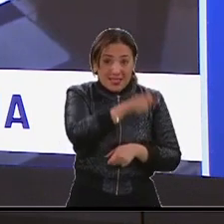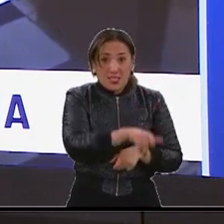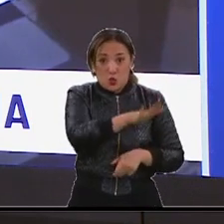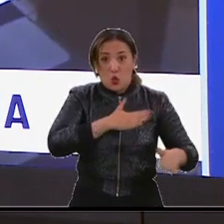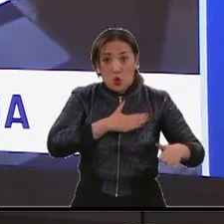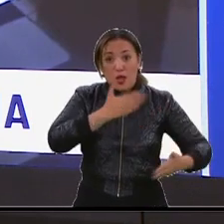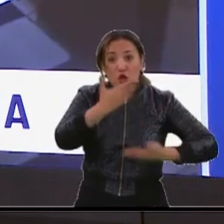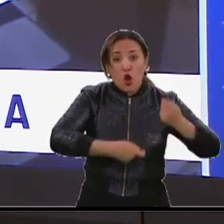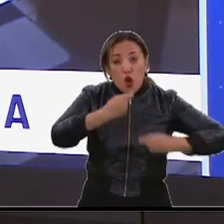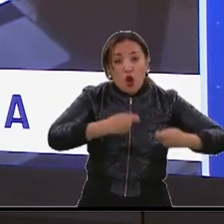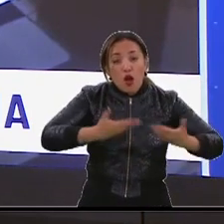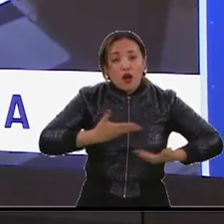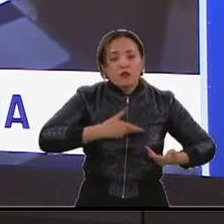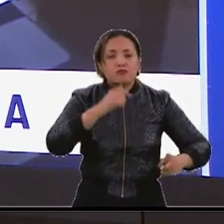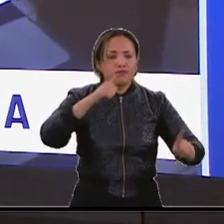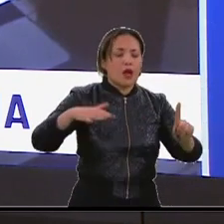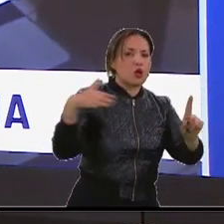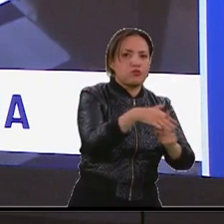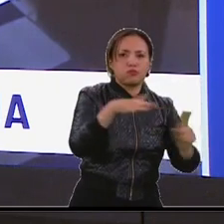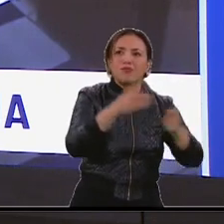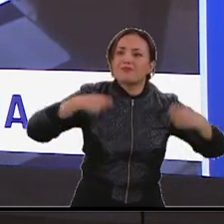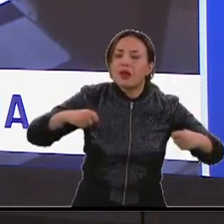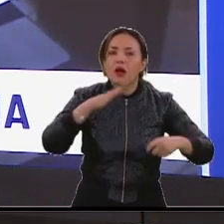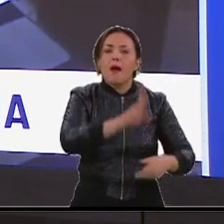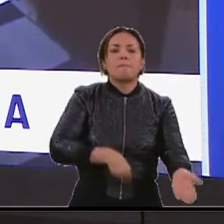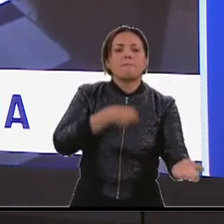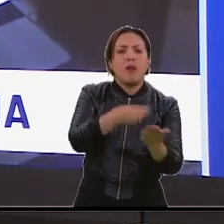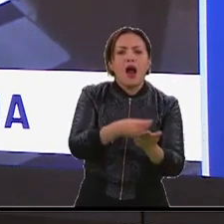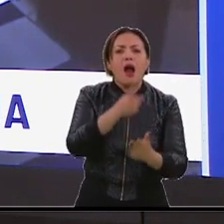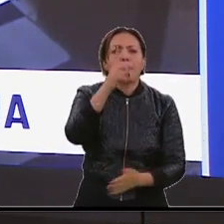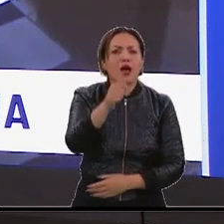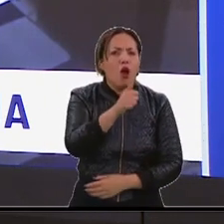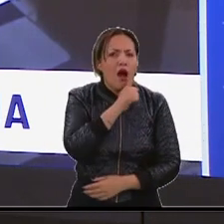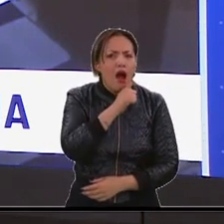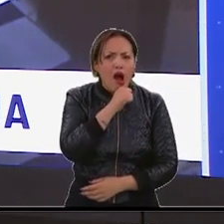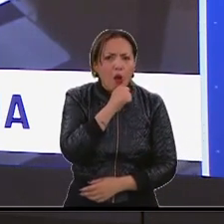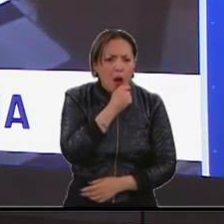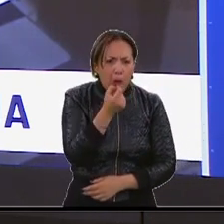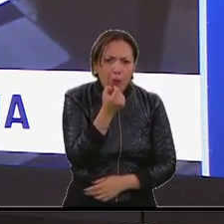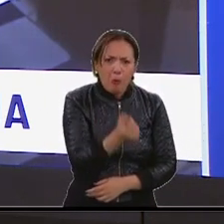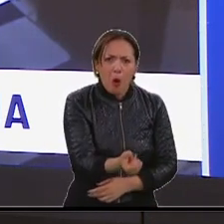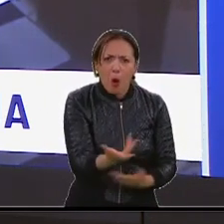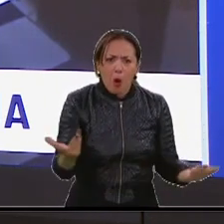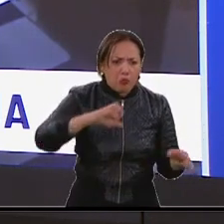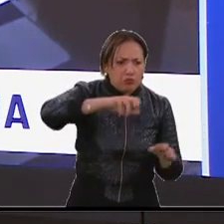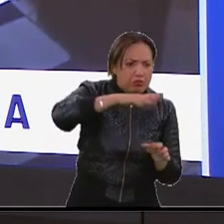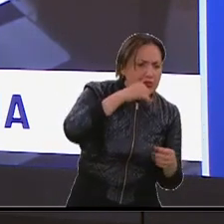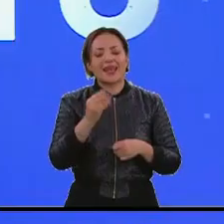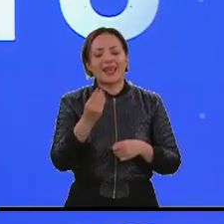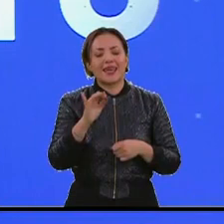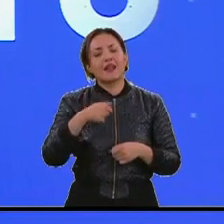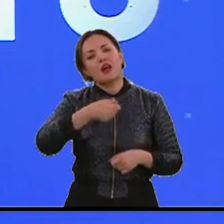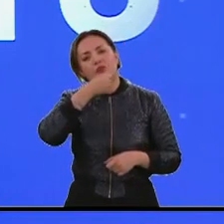queja porque sus ventas se han visto afectadas y dice estar pagando por un servicio muy caro que además no le están prestando.